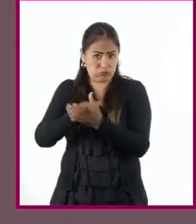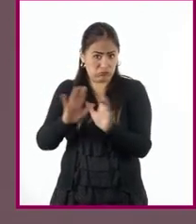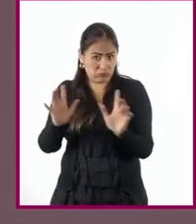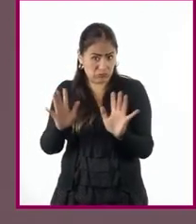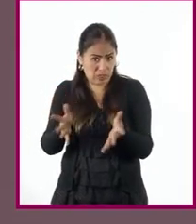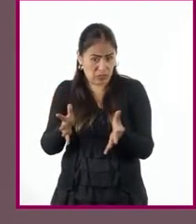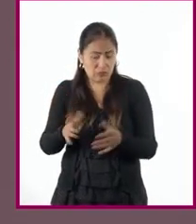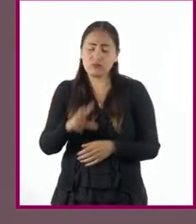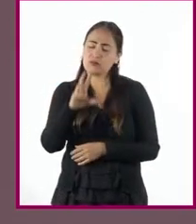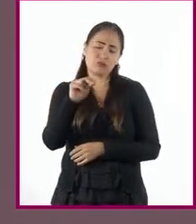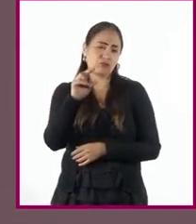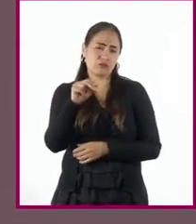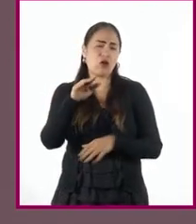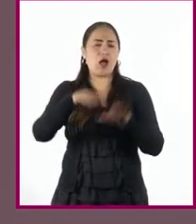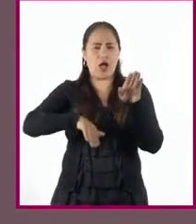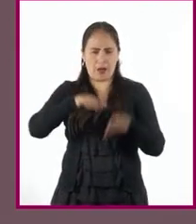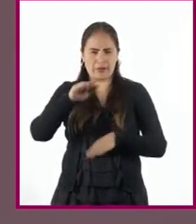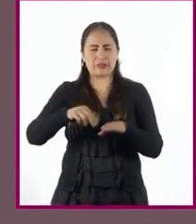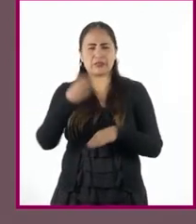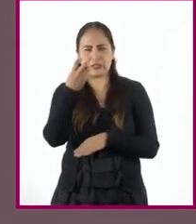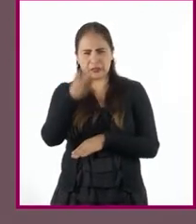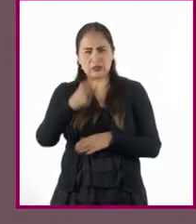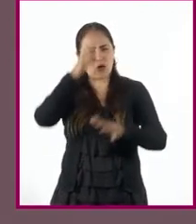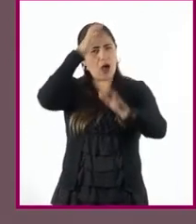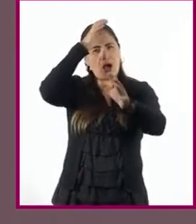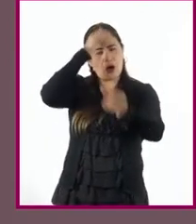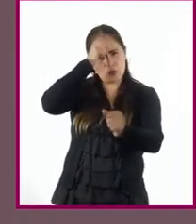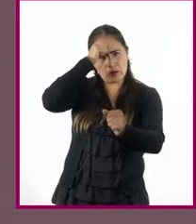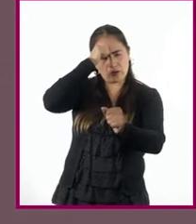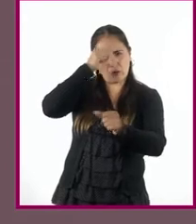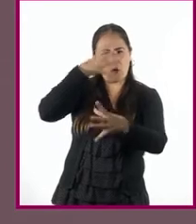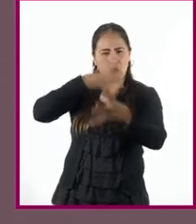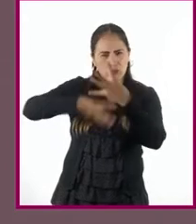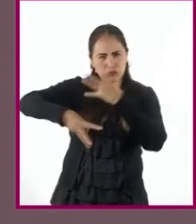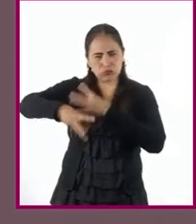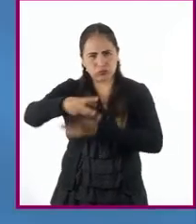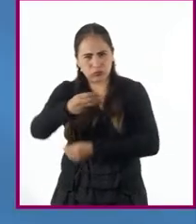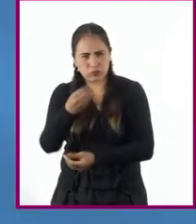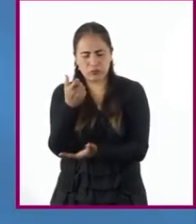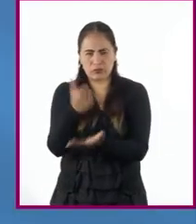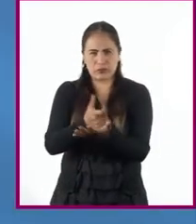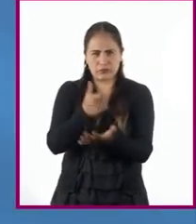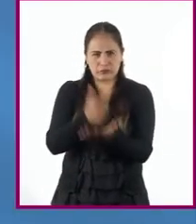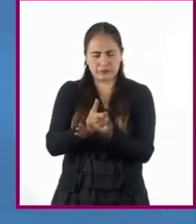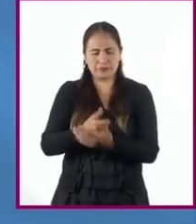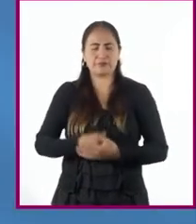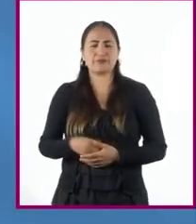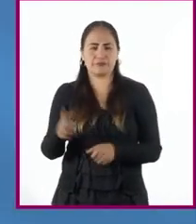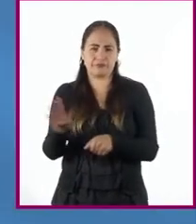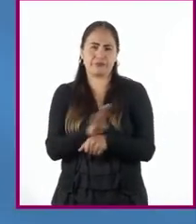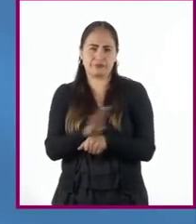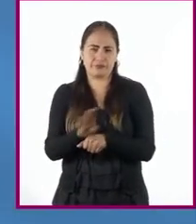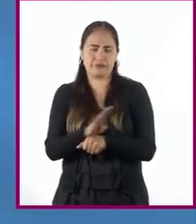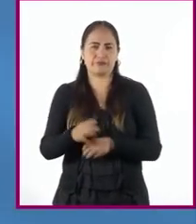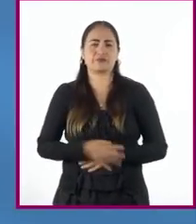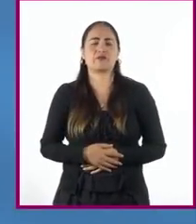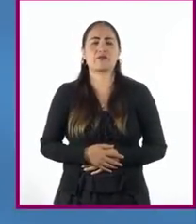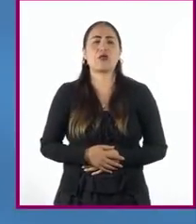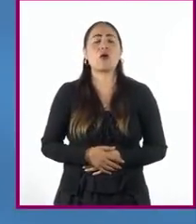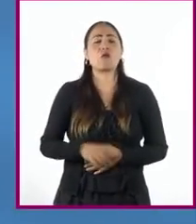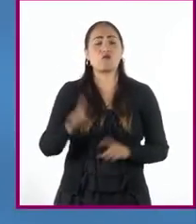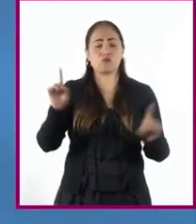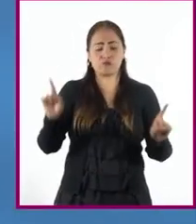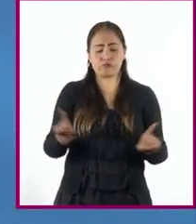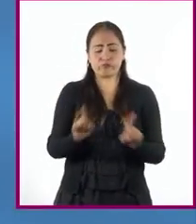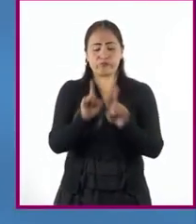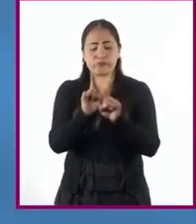En ocasiones, era vista como un convenio o transacción económica. Cuando una pareja se comprometía,